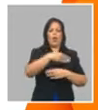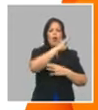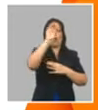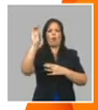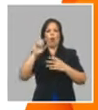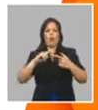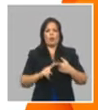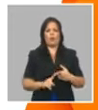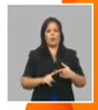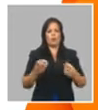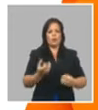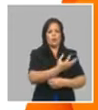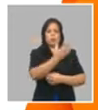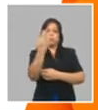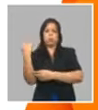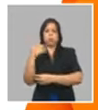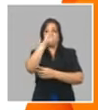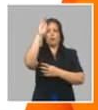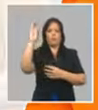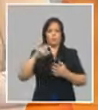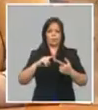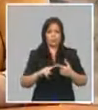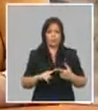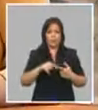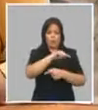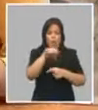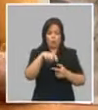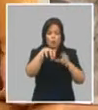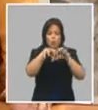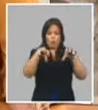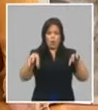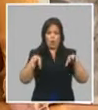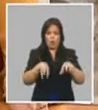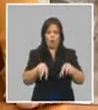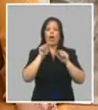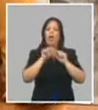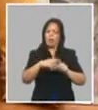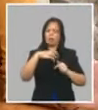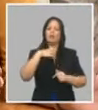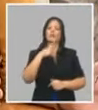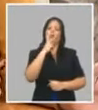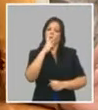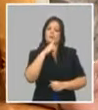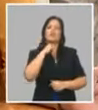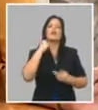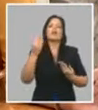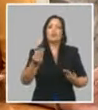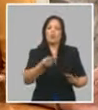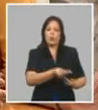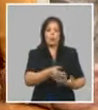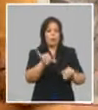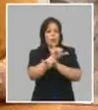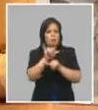los recintos feriales. En estos lugares, por supuesto, la actividad de la gastronomía va a cumplir las mismas normativas que hemos